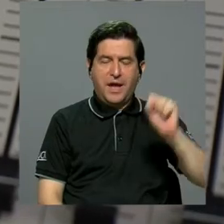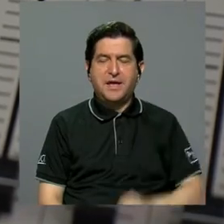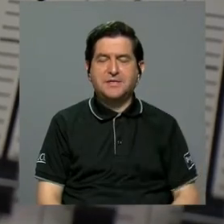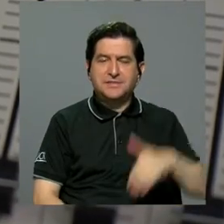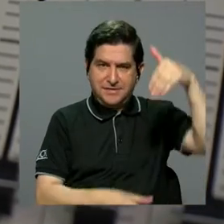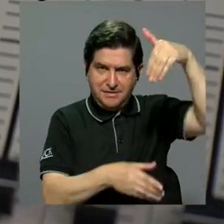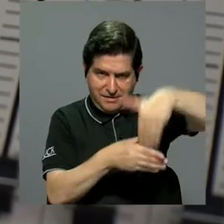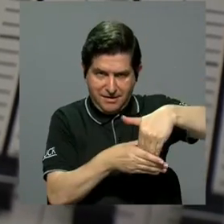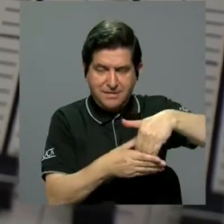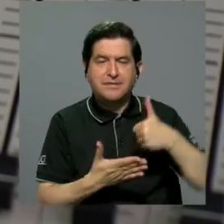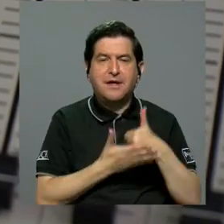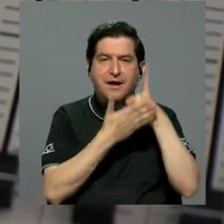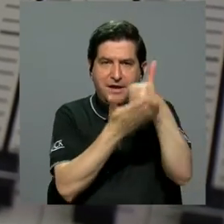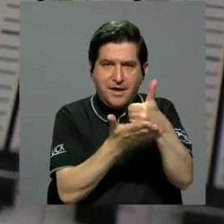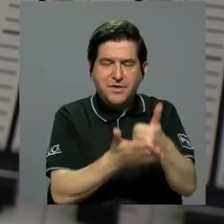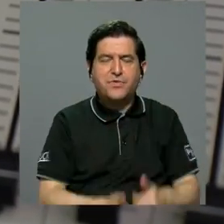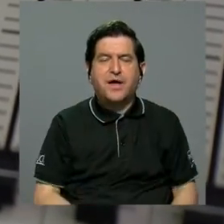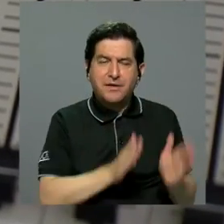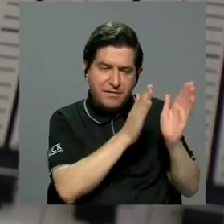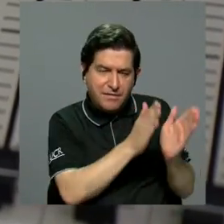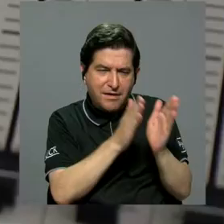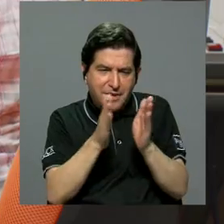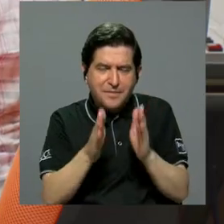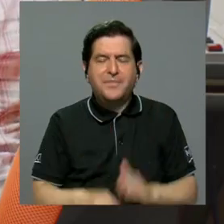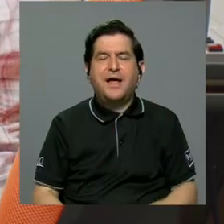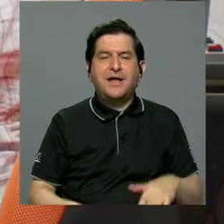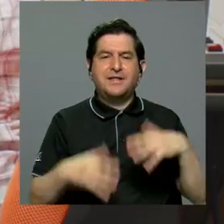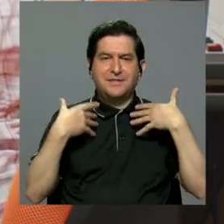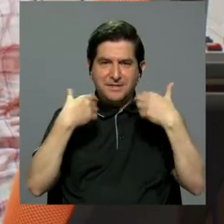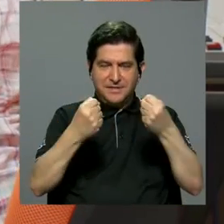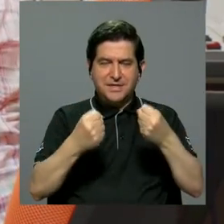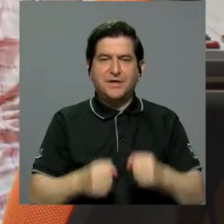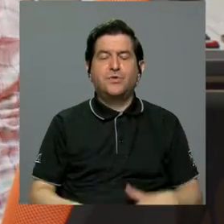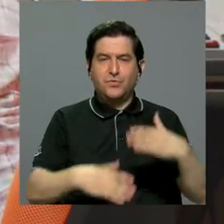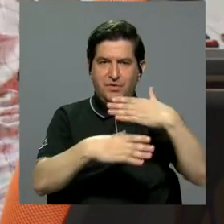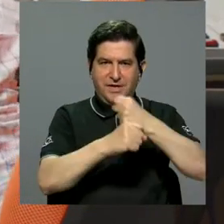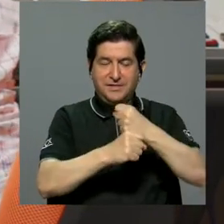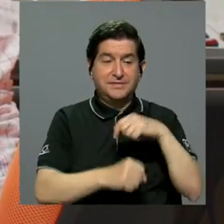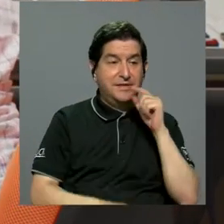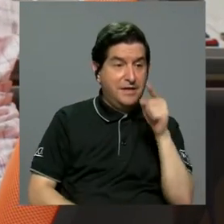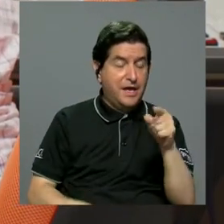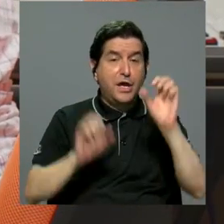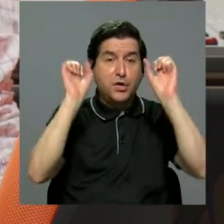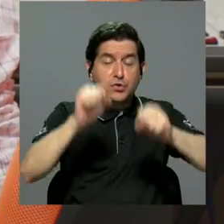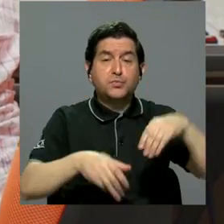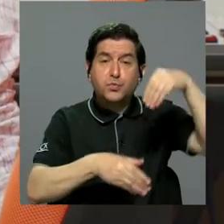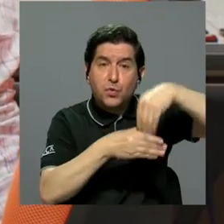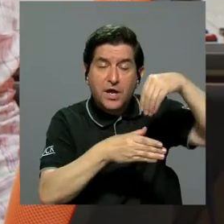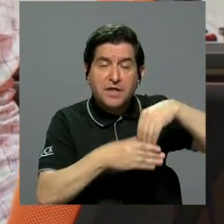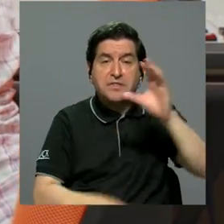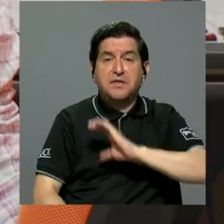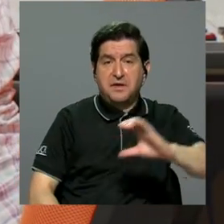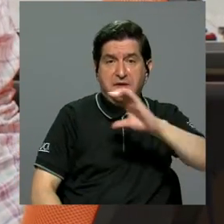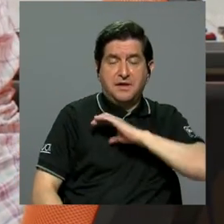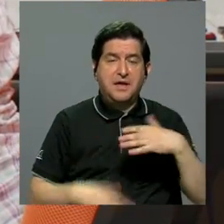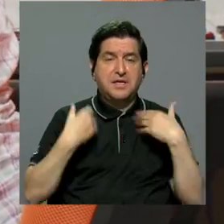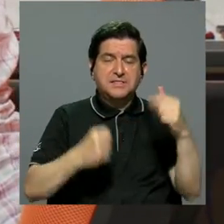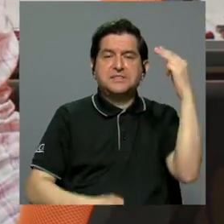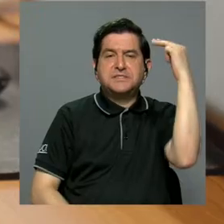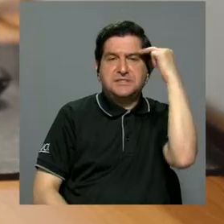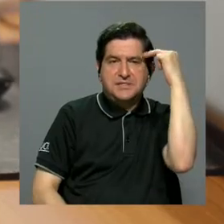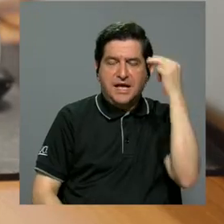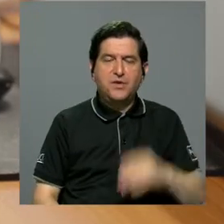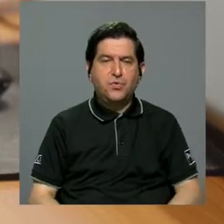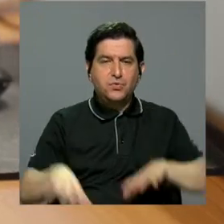interviene y ayuda en la elaboración de los planes de salud, los cuales pueden contemplar aspectos como salud